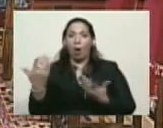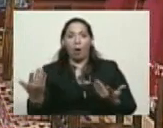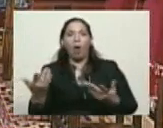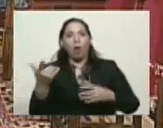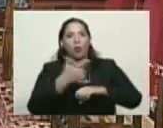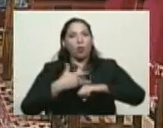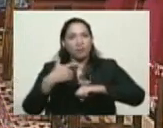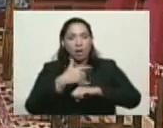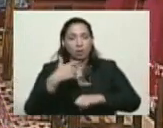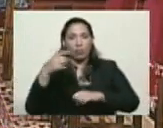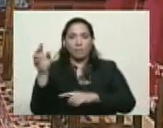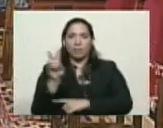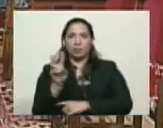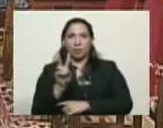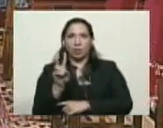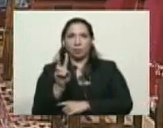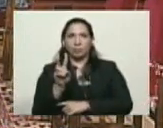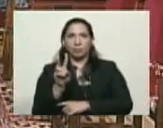venezolano.